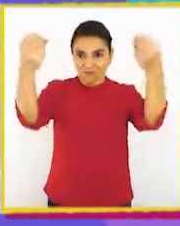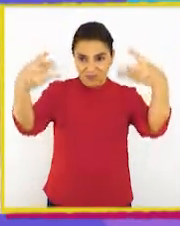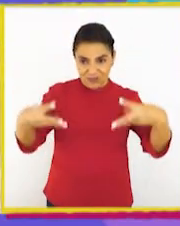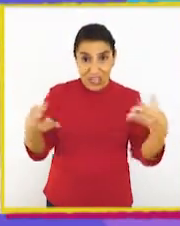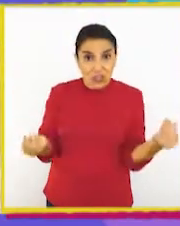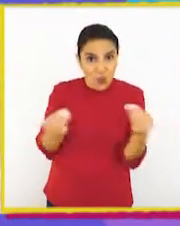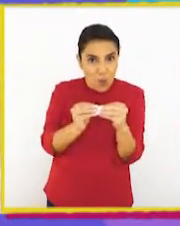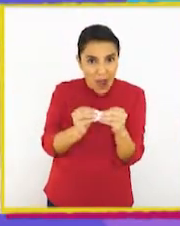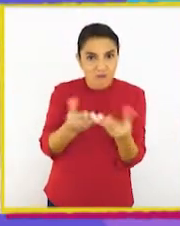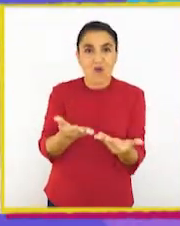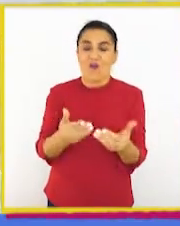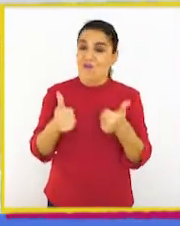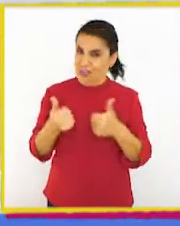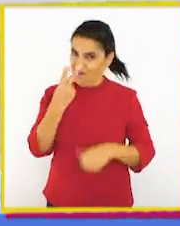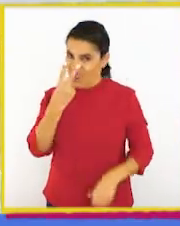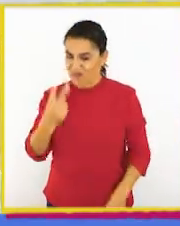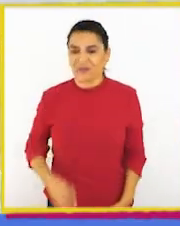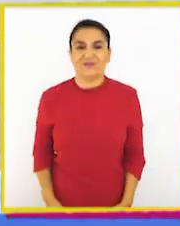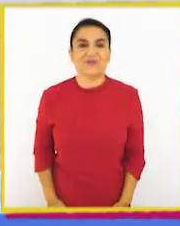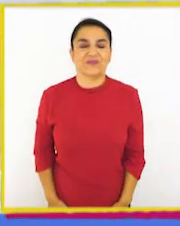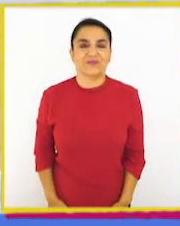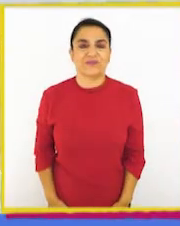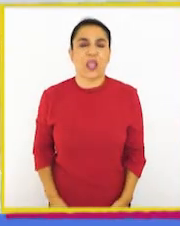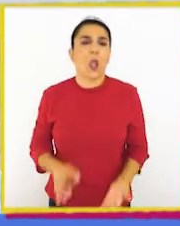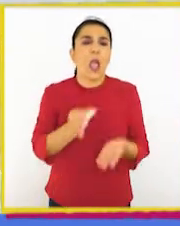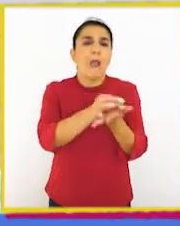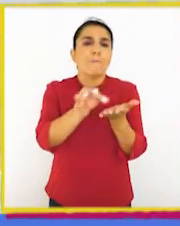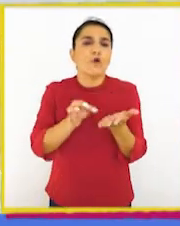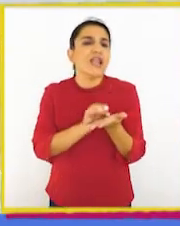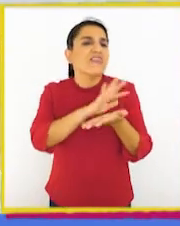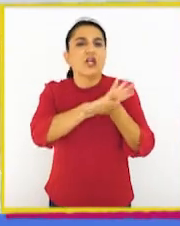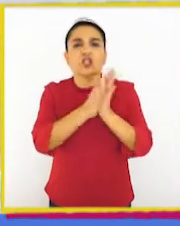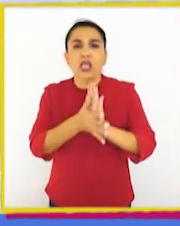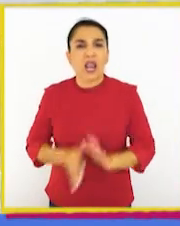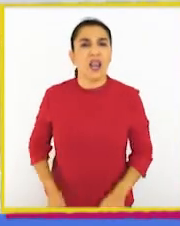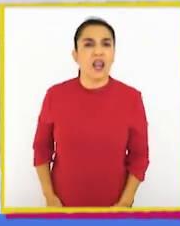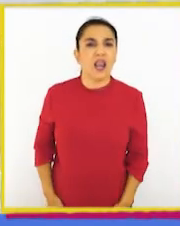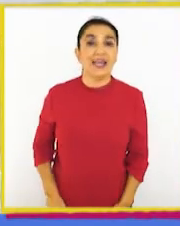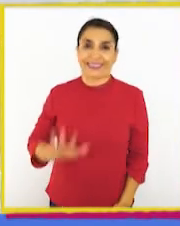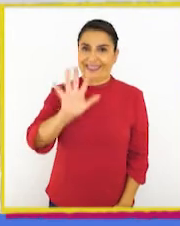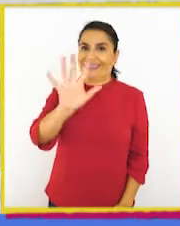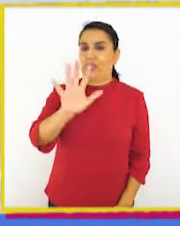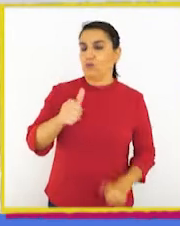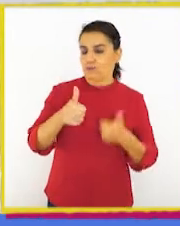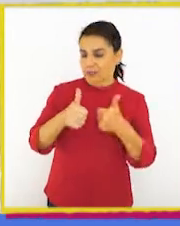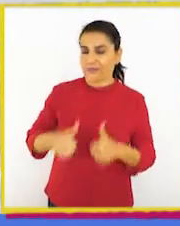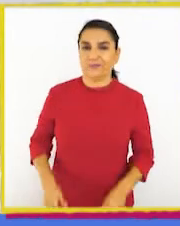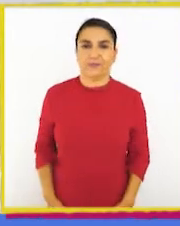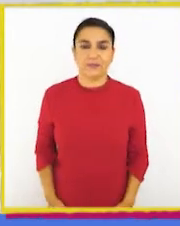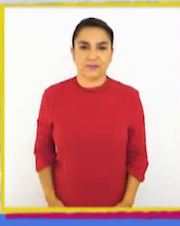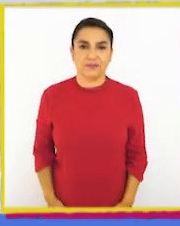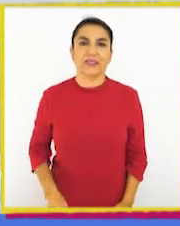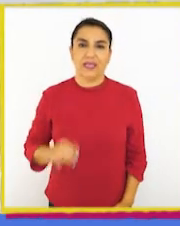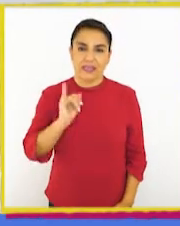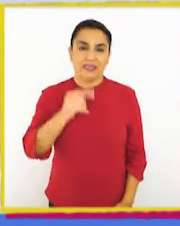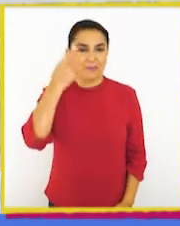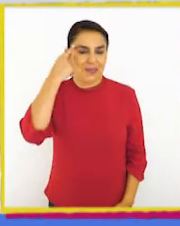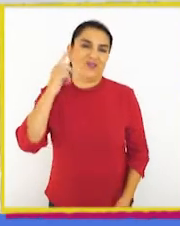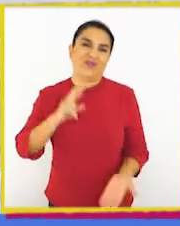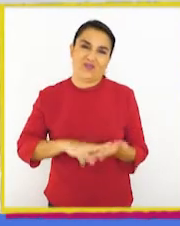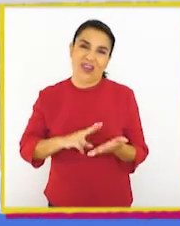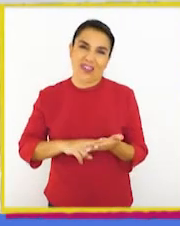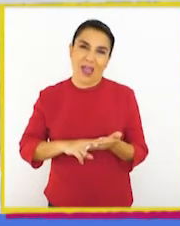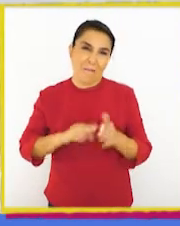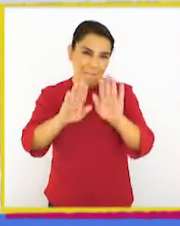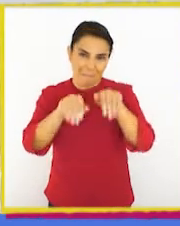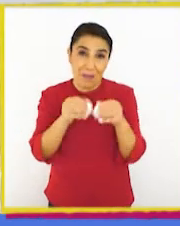Sumamos ambas partes. Muy bien, veamos. ¿Cuántas monedas hay en total? Cinco. Cinco, perfecto. Sí, pero